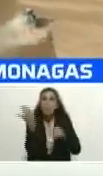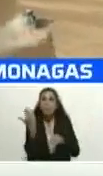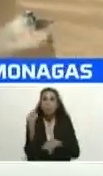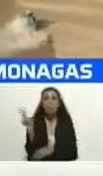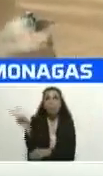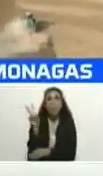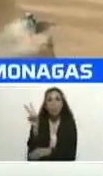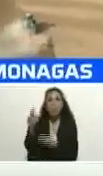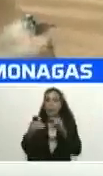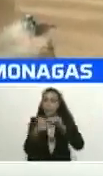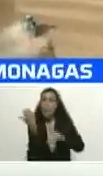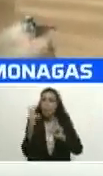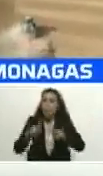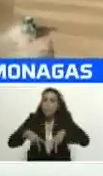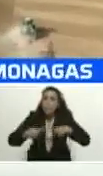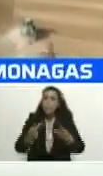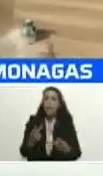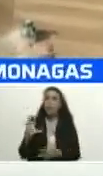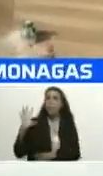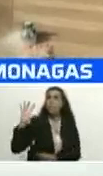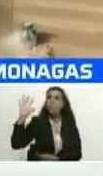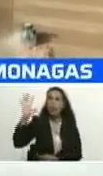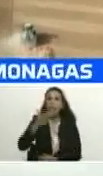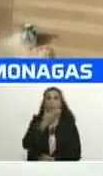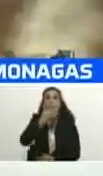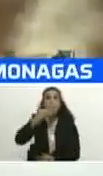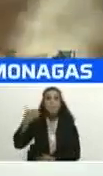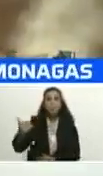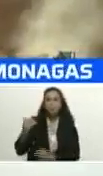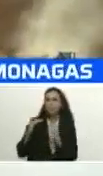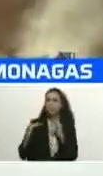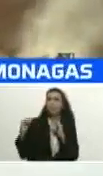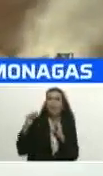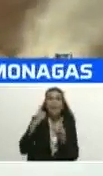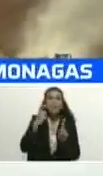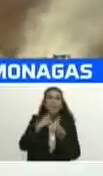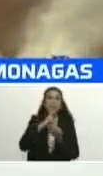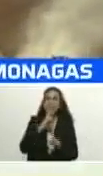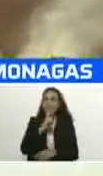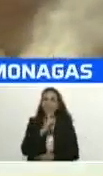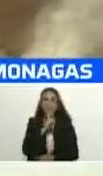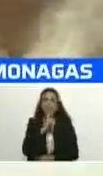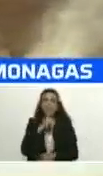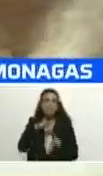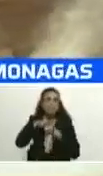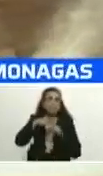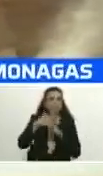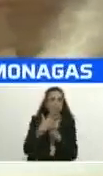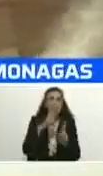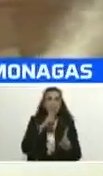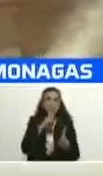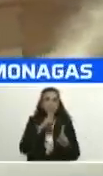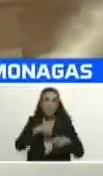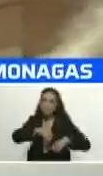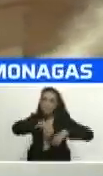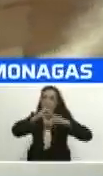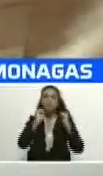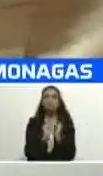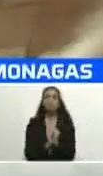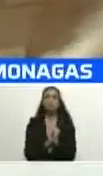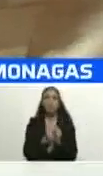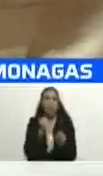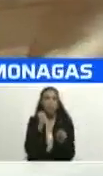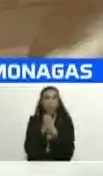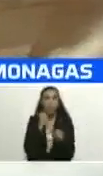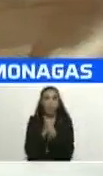país ese modelo de patria superando dificultades llevando adelante y de la